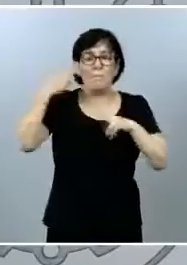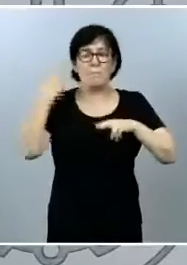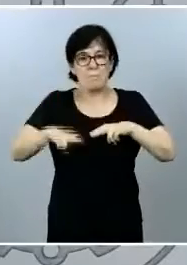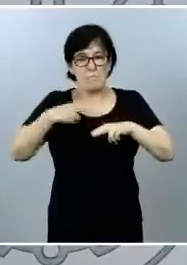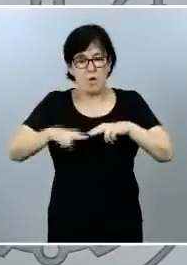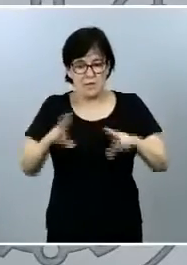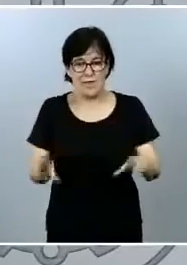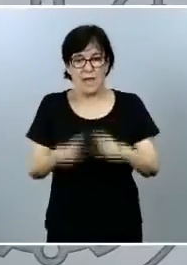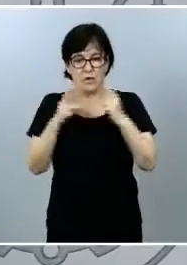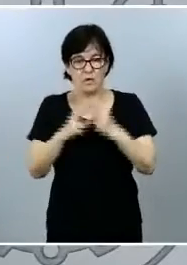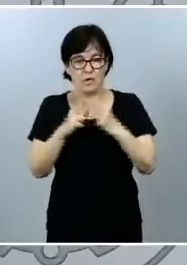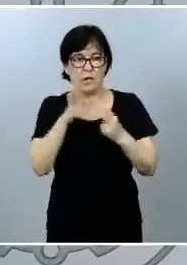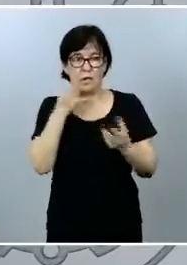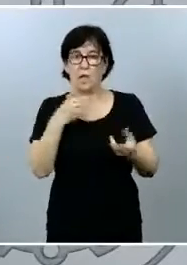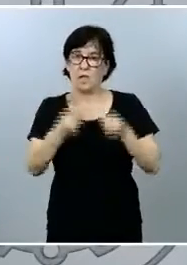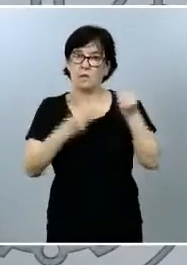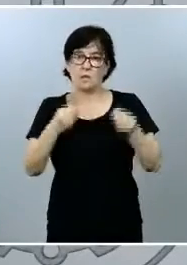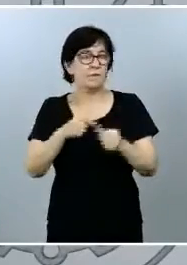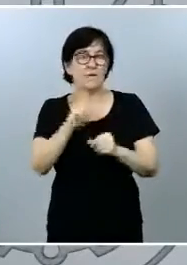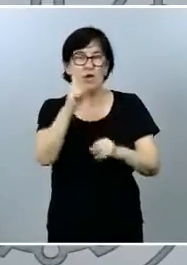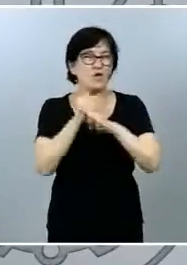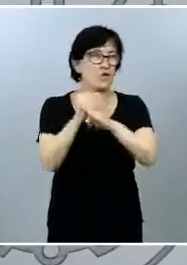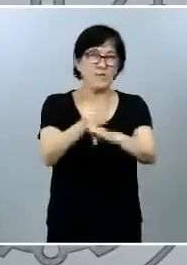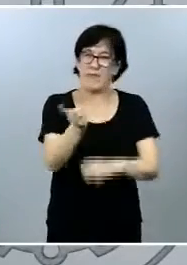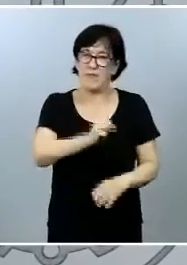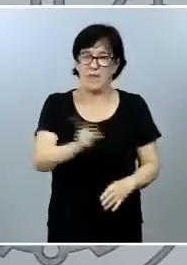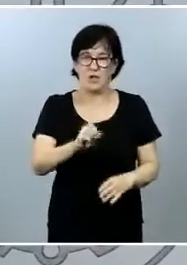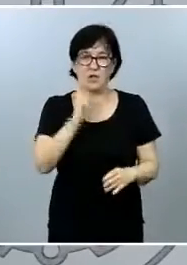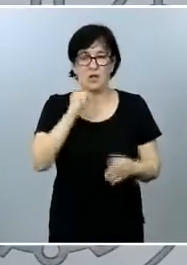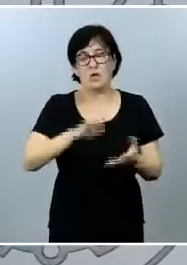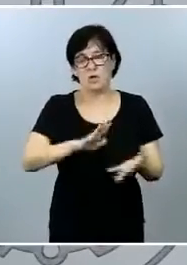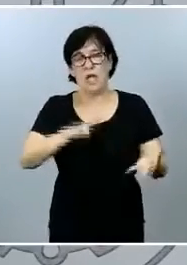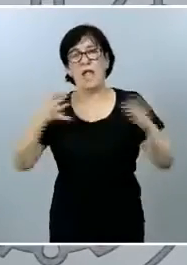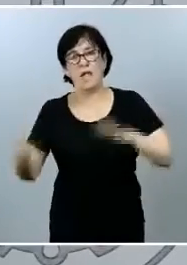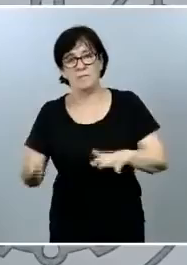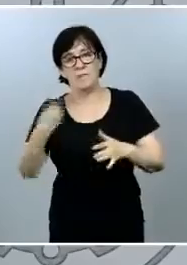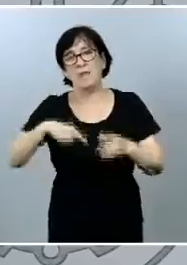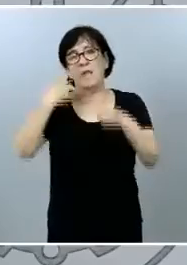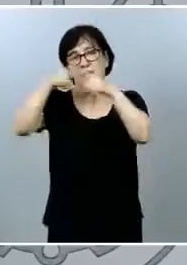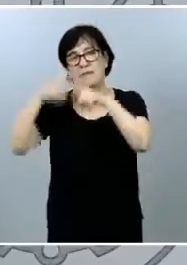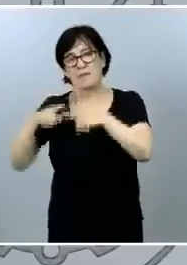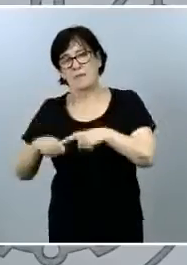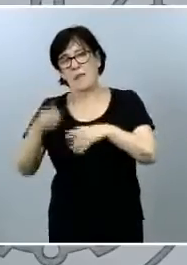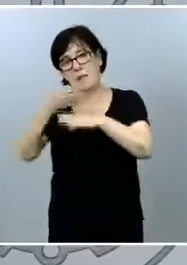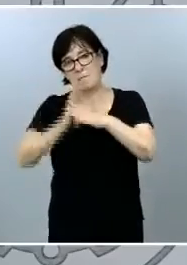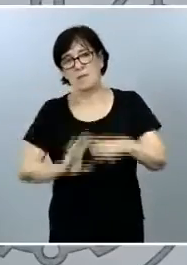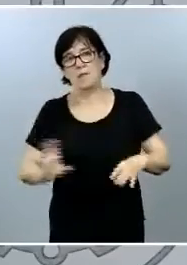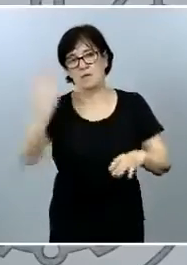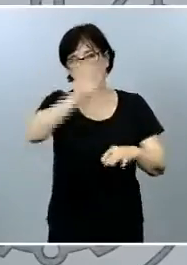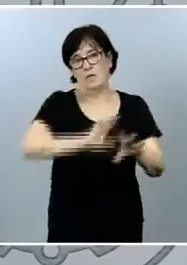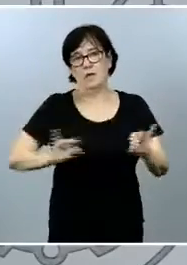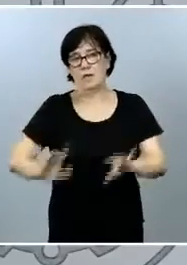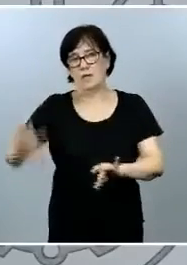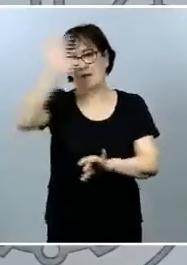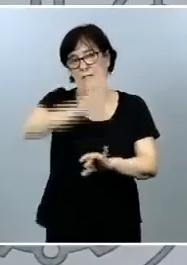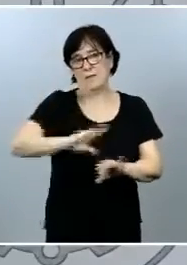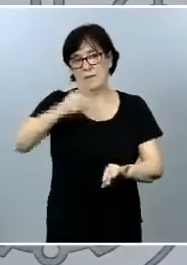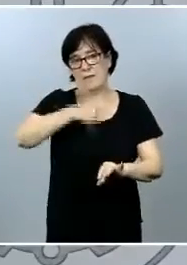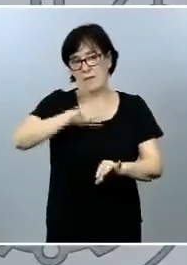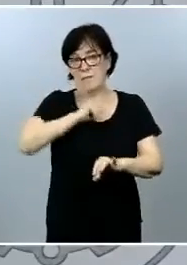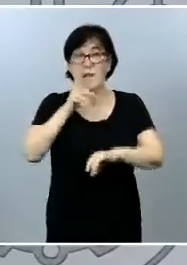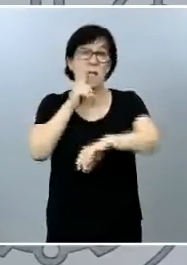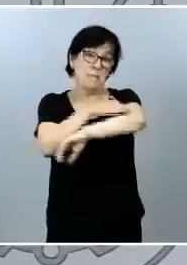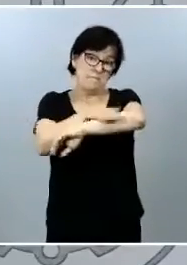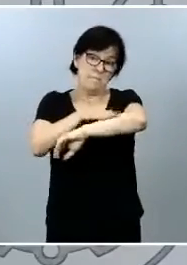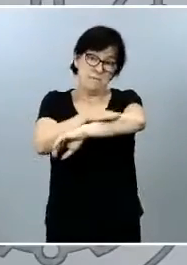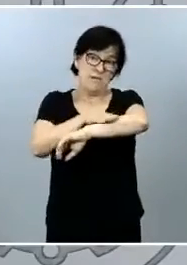que estaba resultando insuficiente en su aplicación en las diferentes partes del territorio el ministro Escrivá en